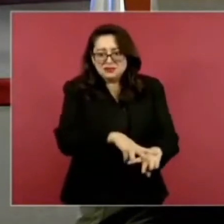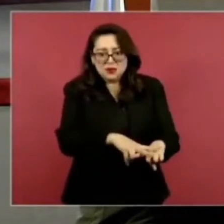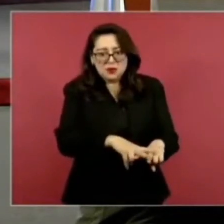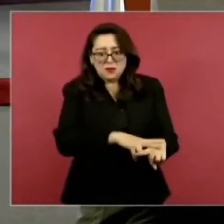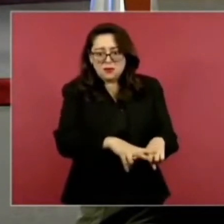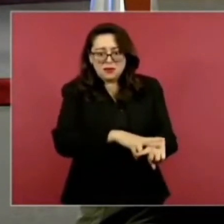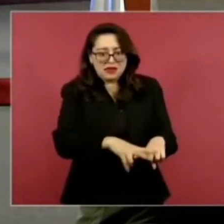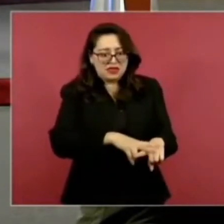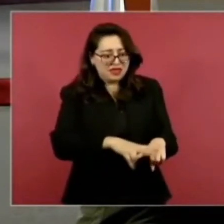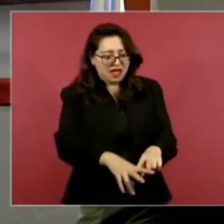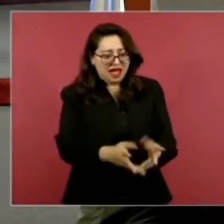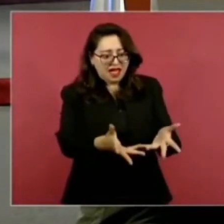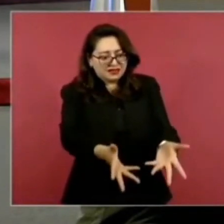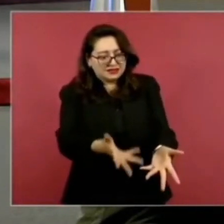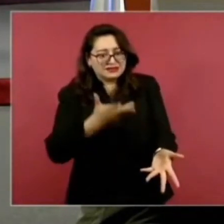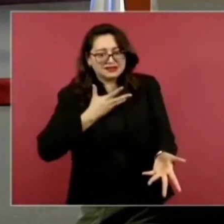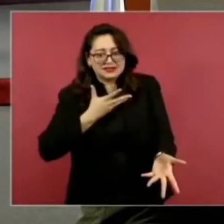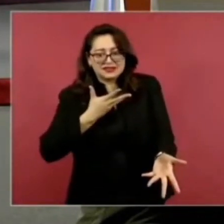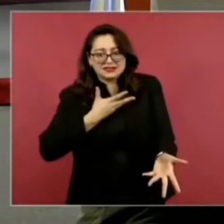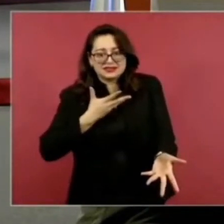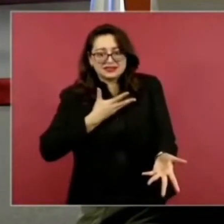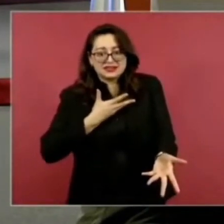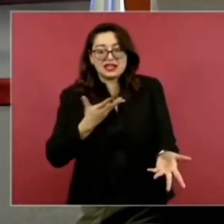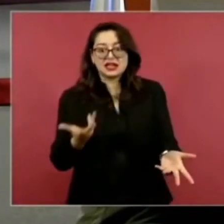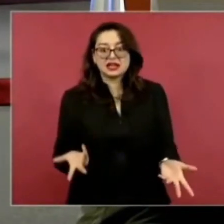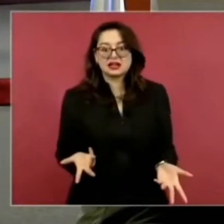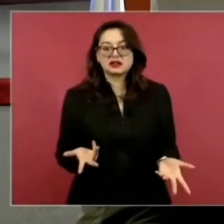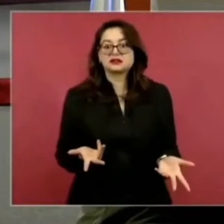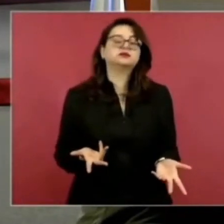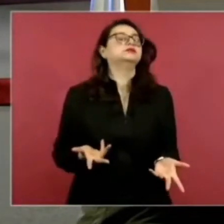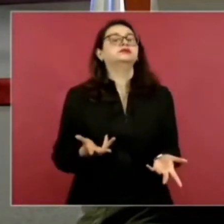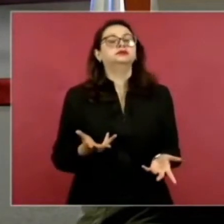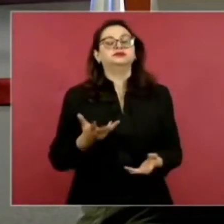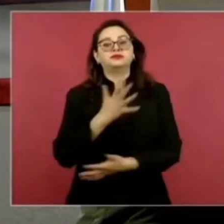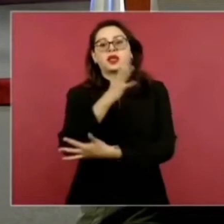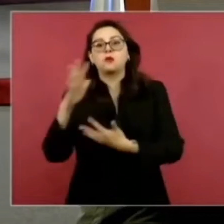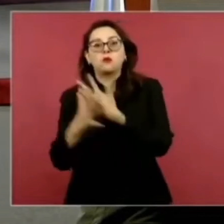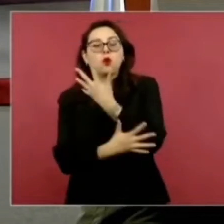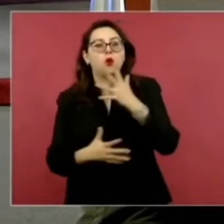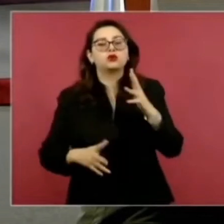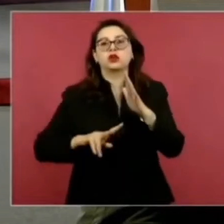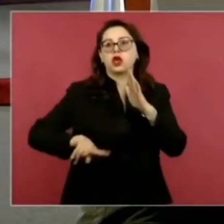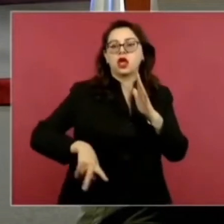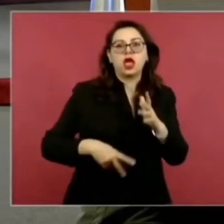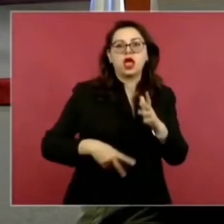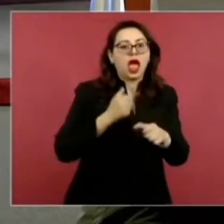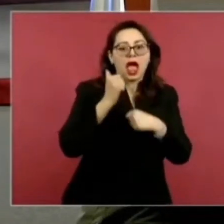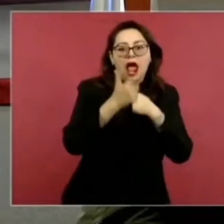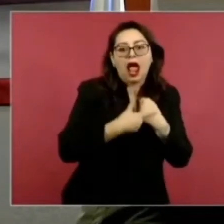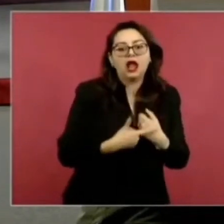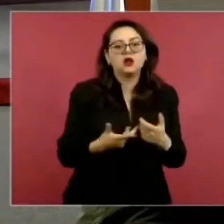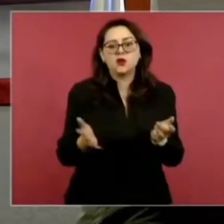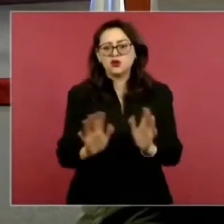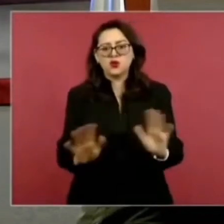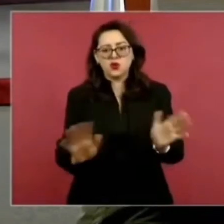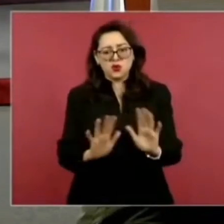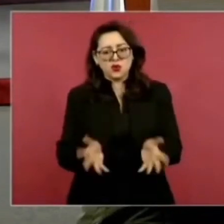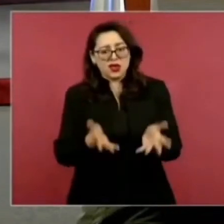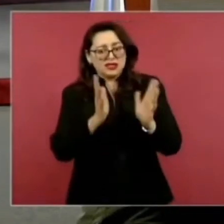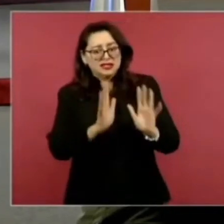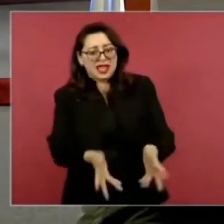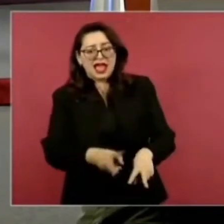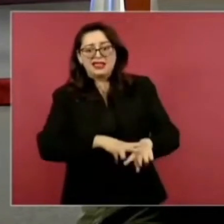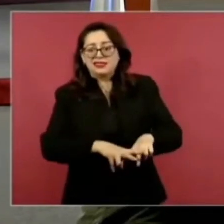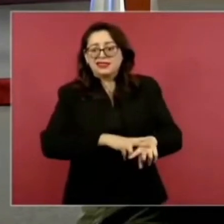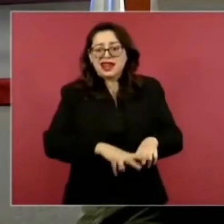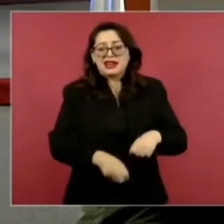ninguna zona de humedales. Ya es por donde han